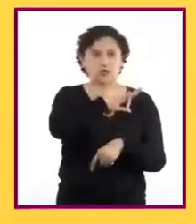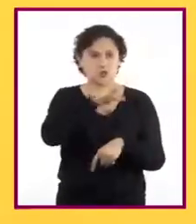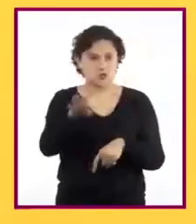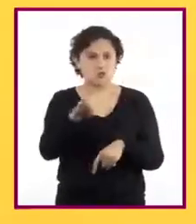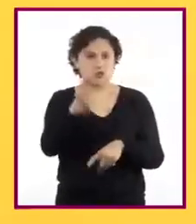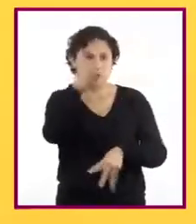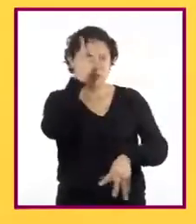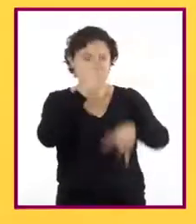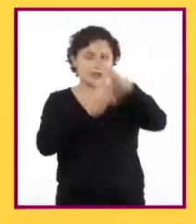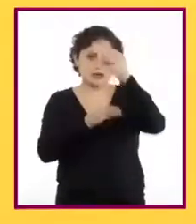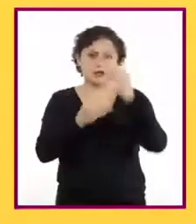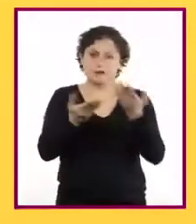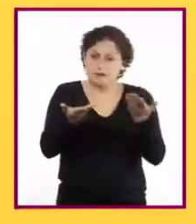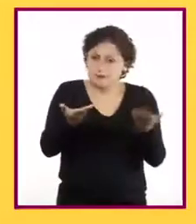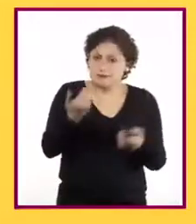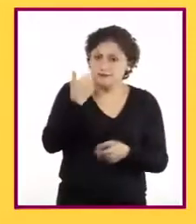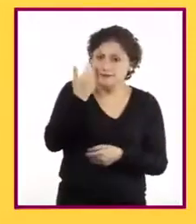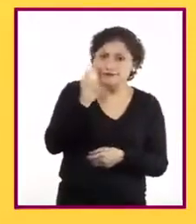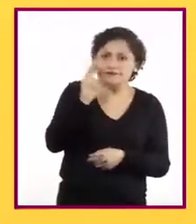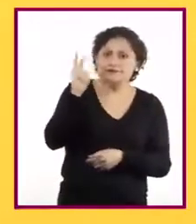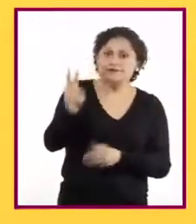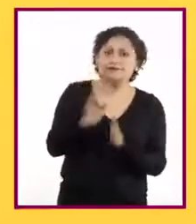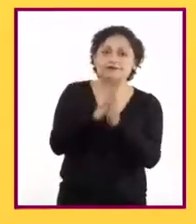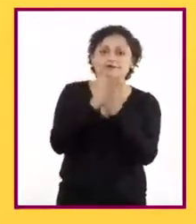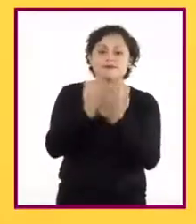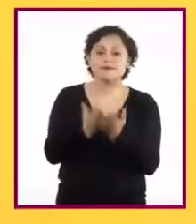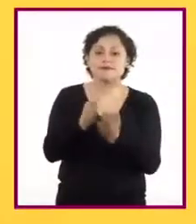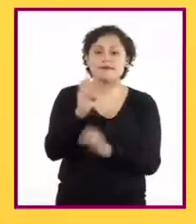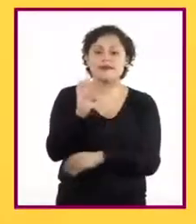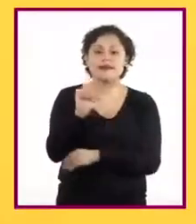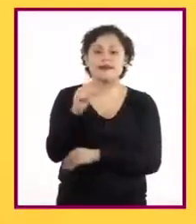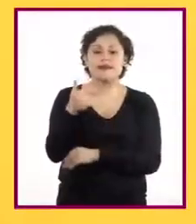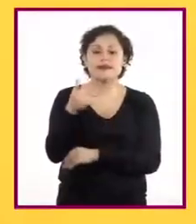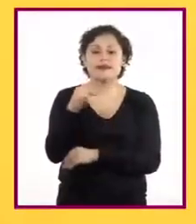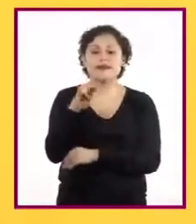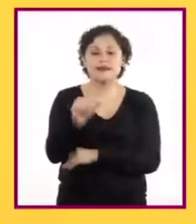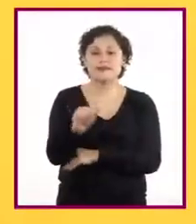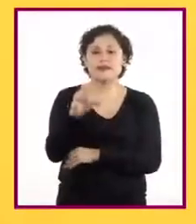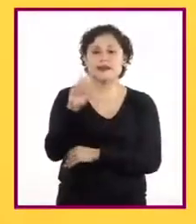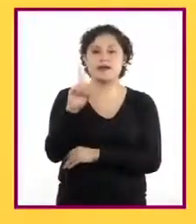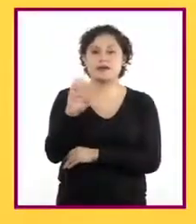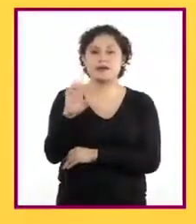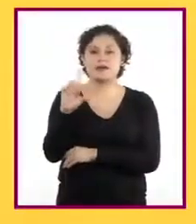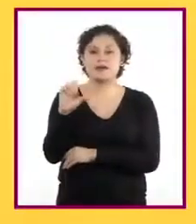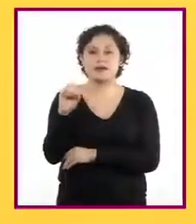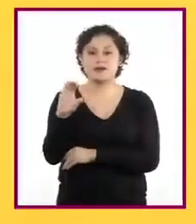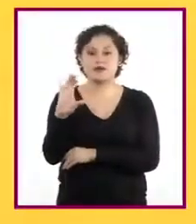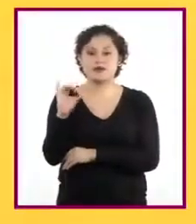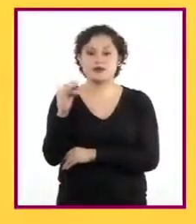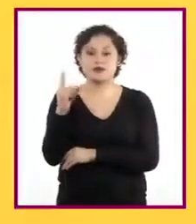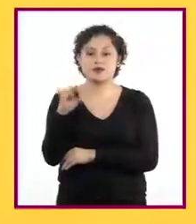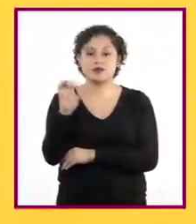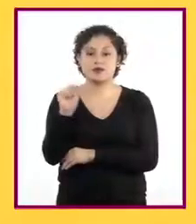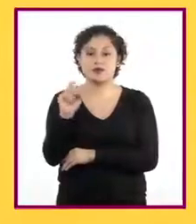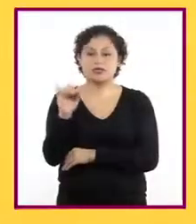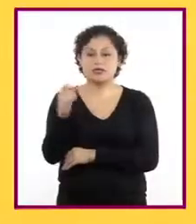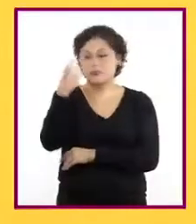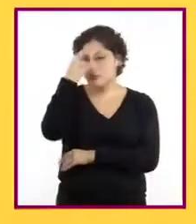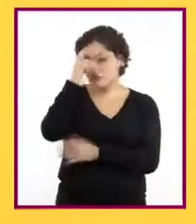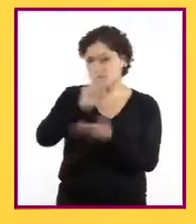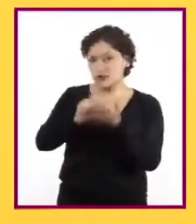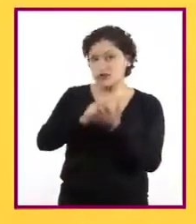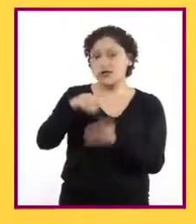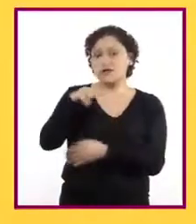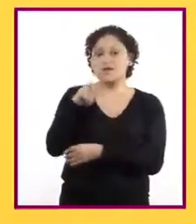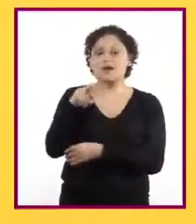las y los invitamos a que conozcan el libro El enigma de los códigos secretos de María Mañeru, el cual forma